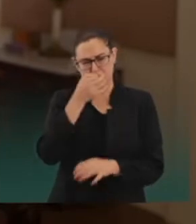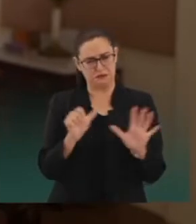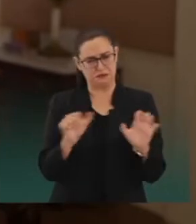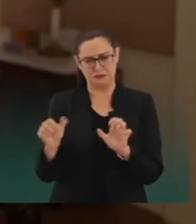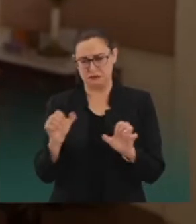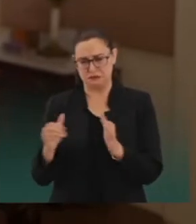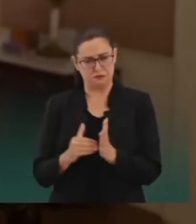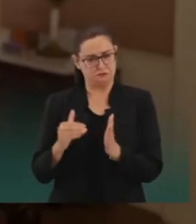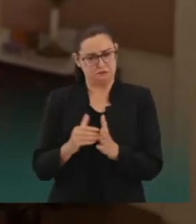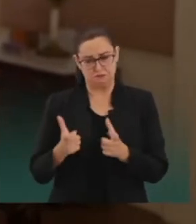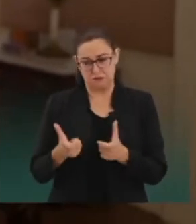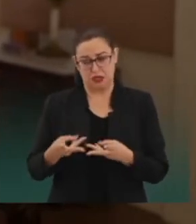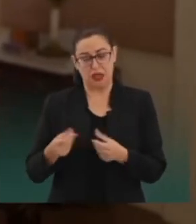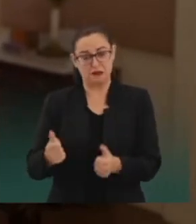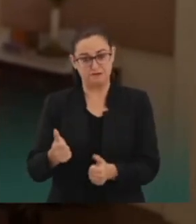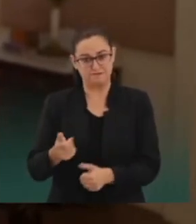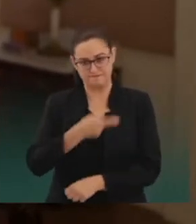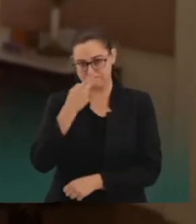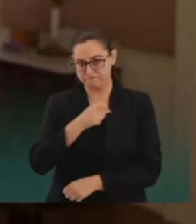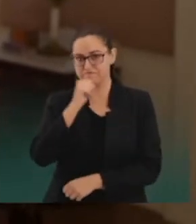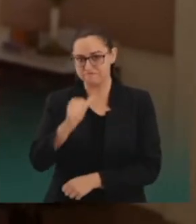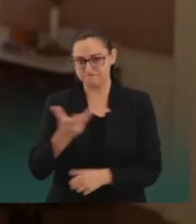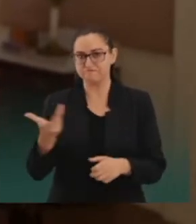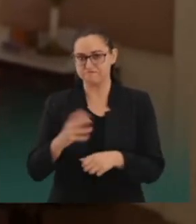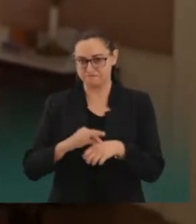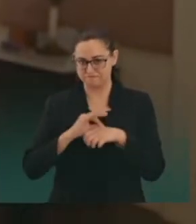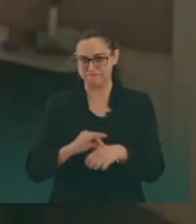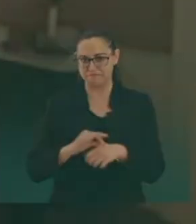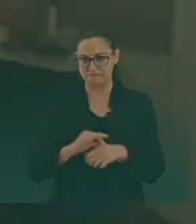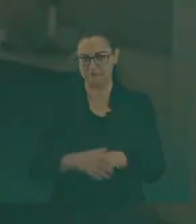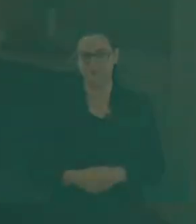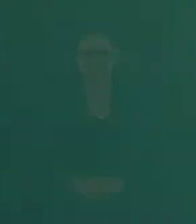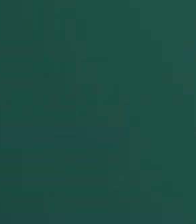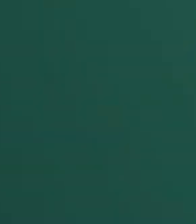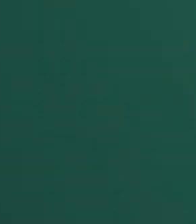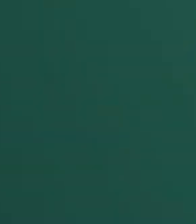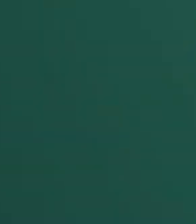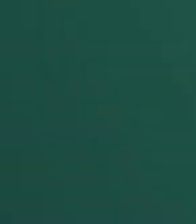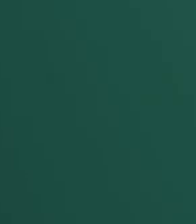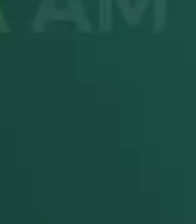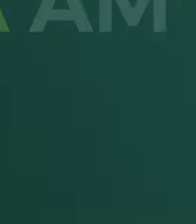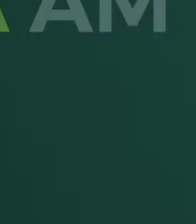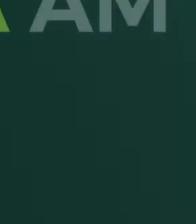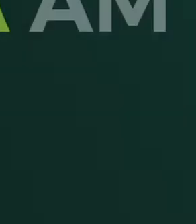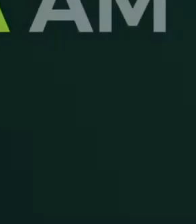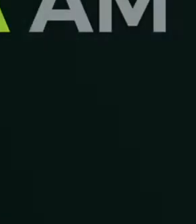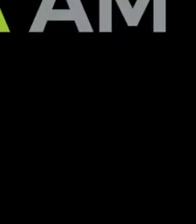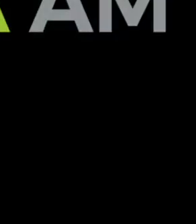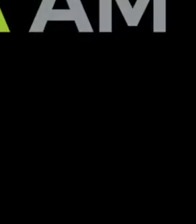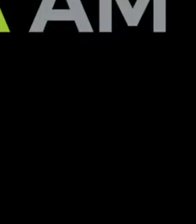600 millones. Hechos, no palabras. Tercer informe